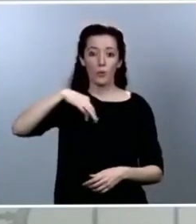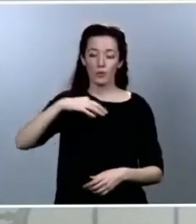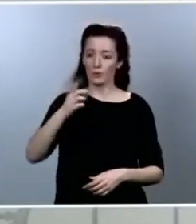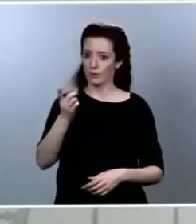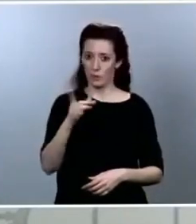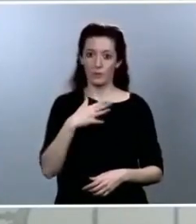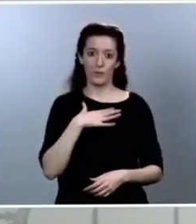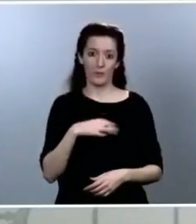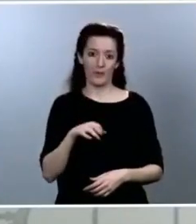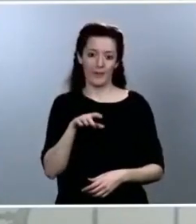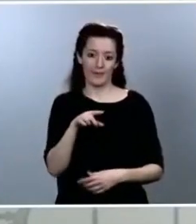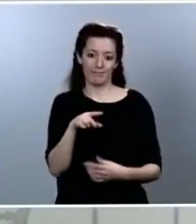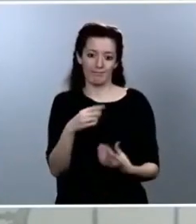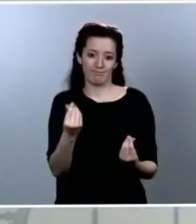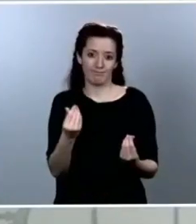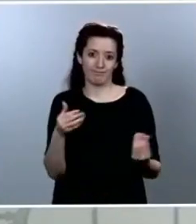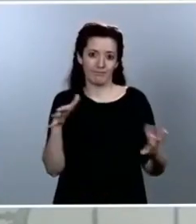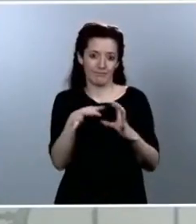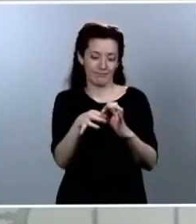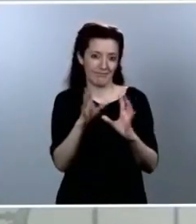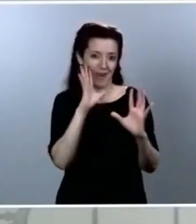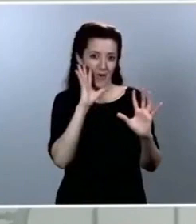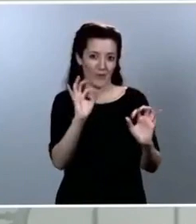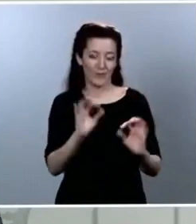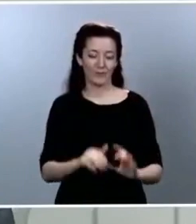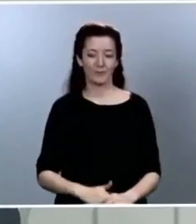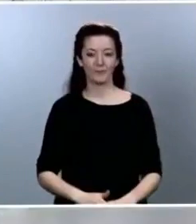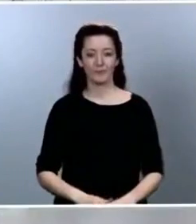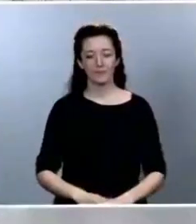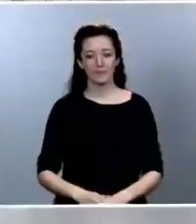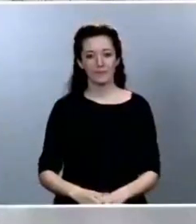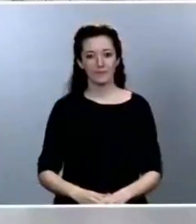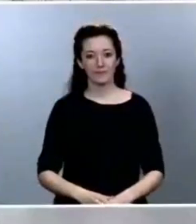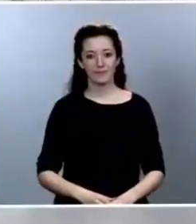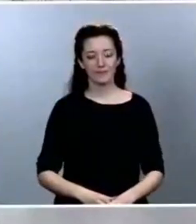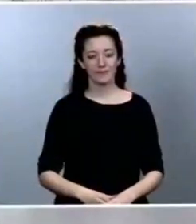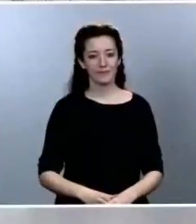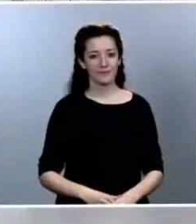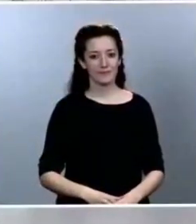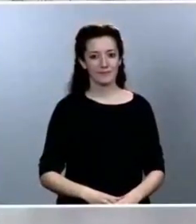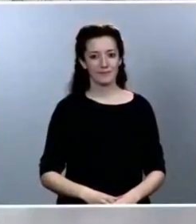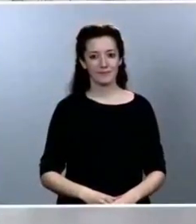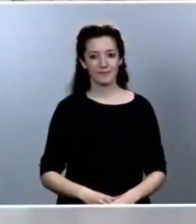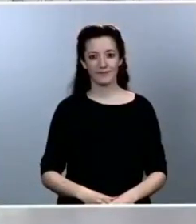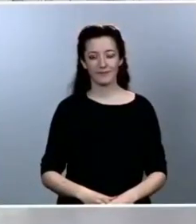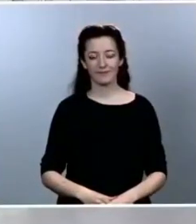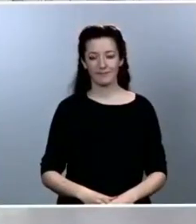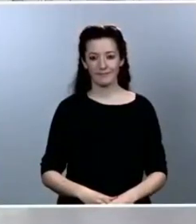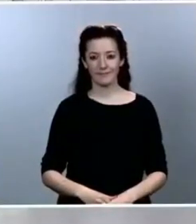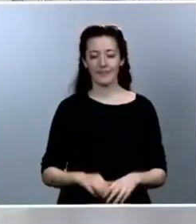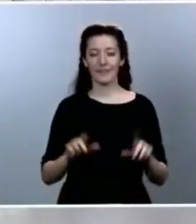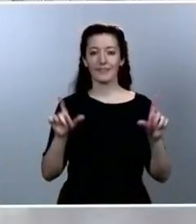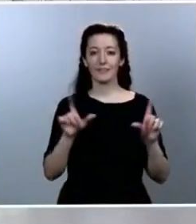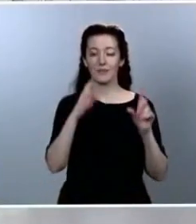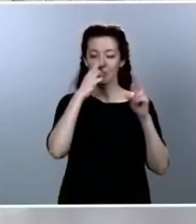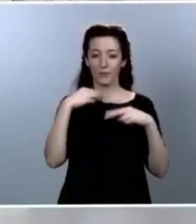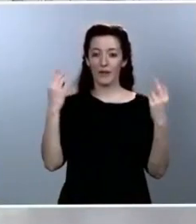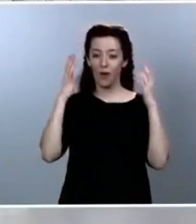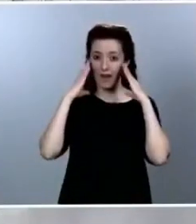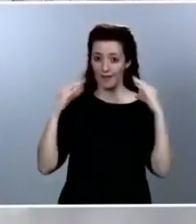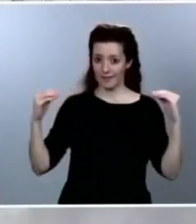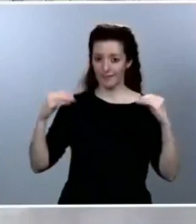parece, además, razonable esta apreciación. Es el turno ahora de la televisión pública holandesa NOS TV. Adelante.